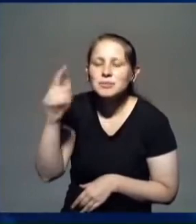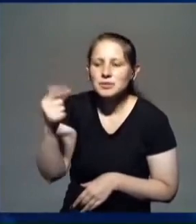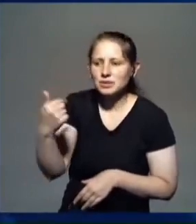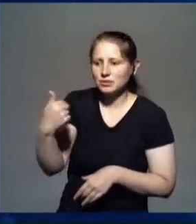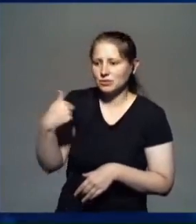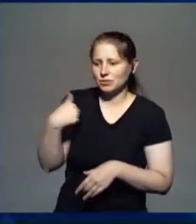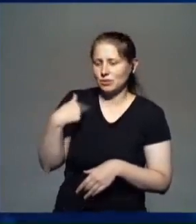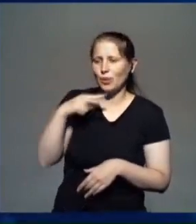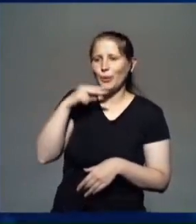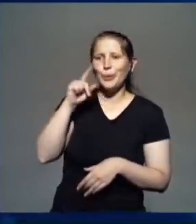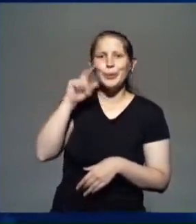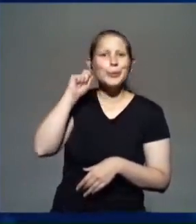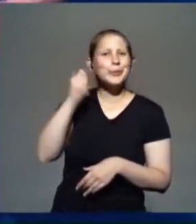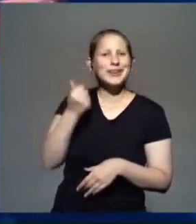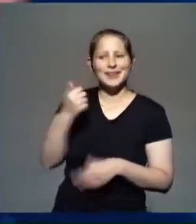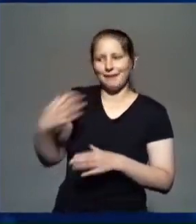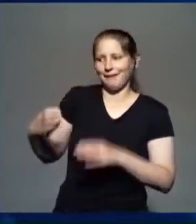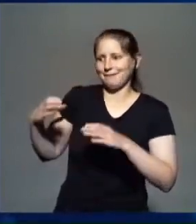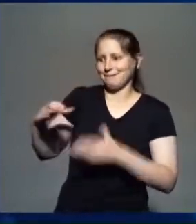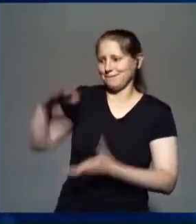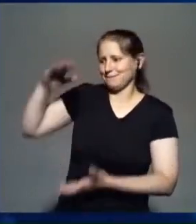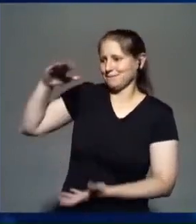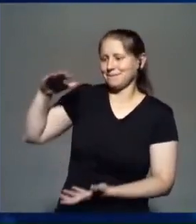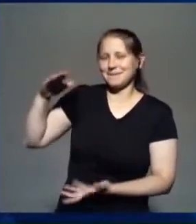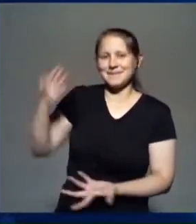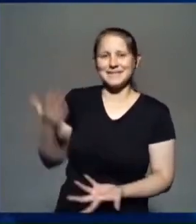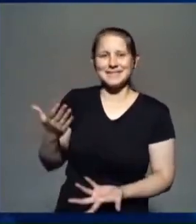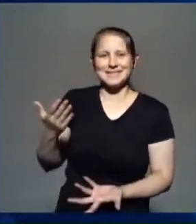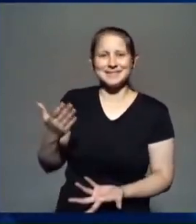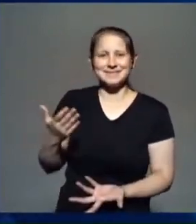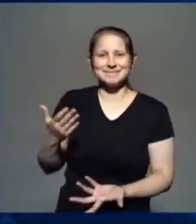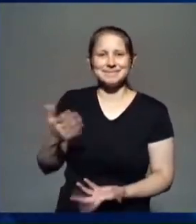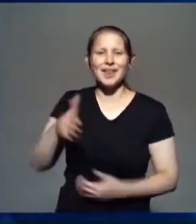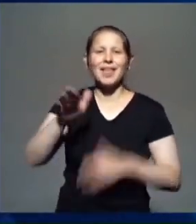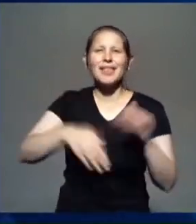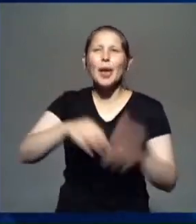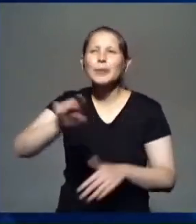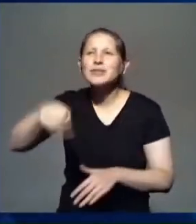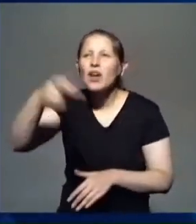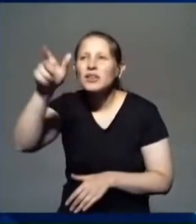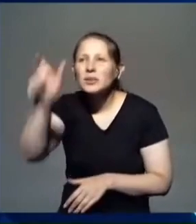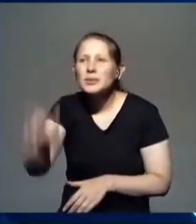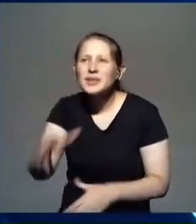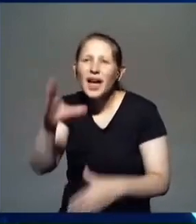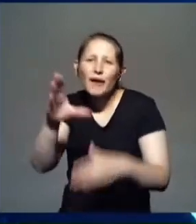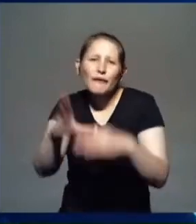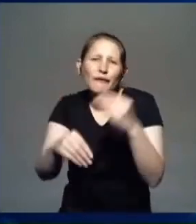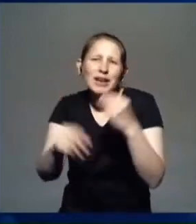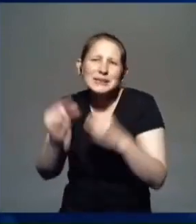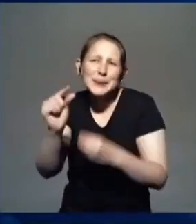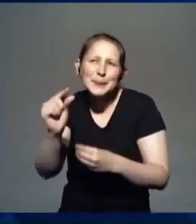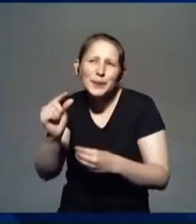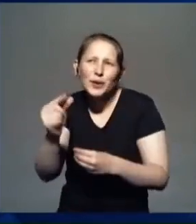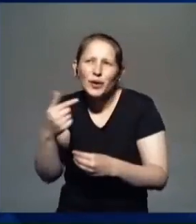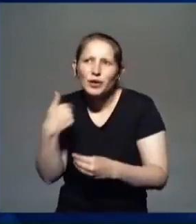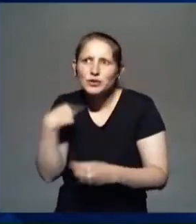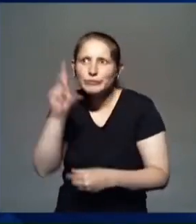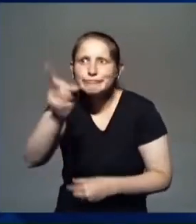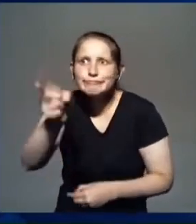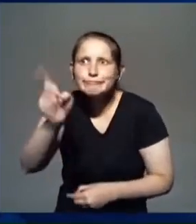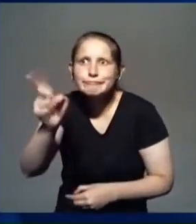errores personales. Y orábamos para que la violencia salga de nuestro hogar.